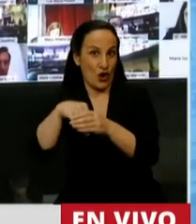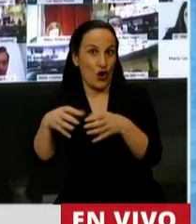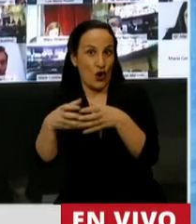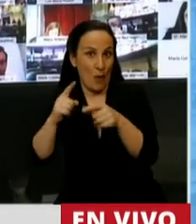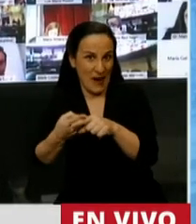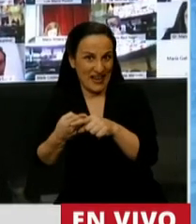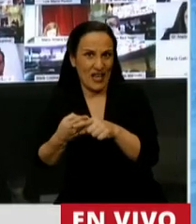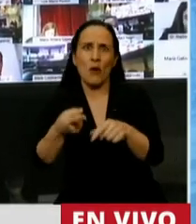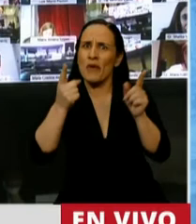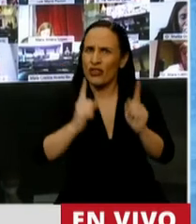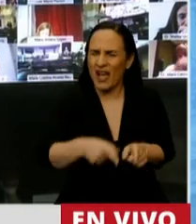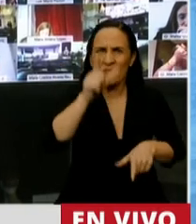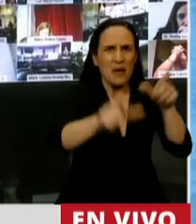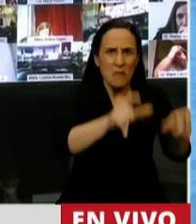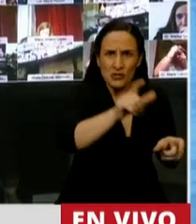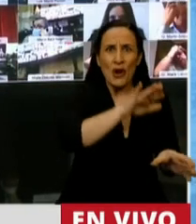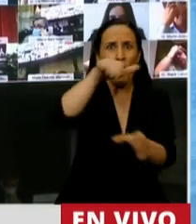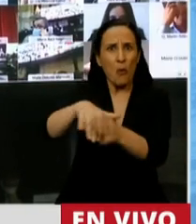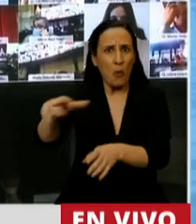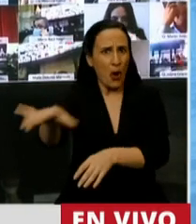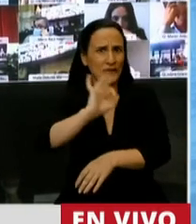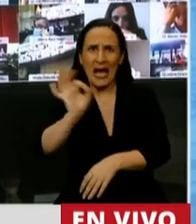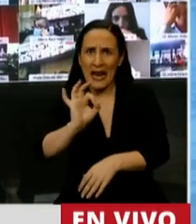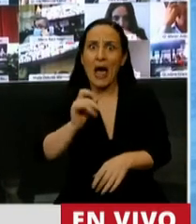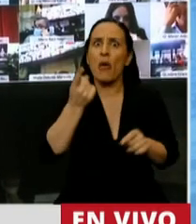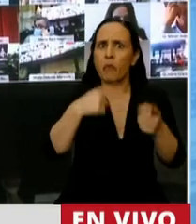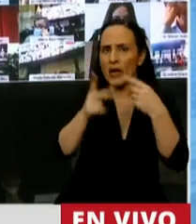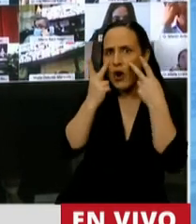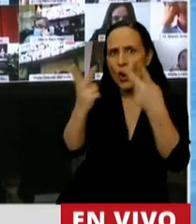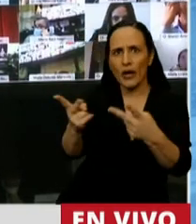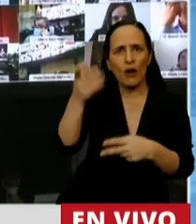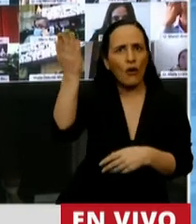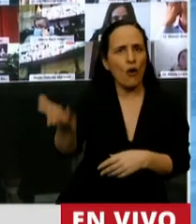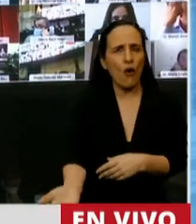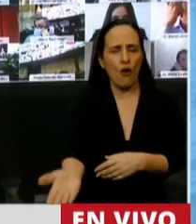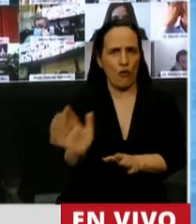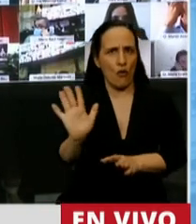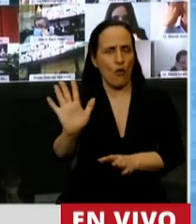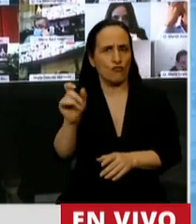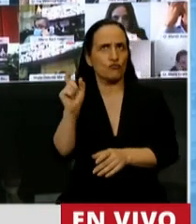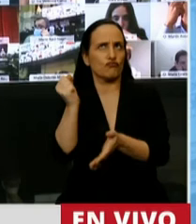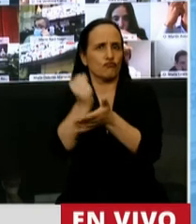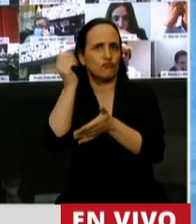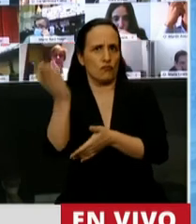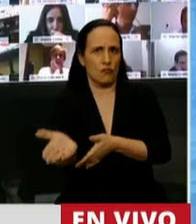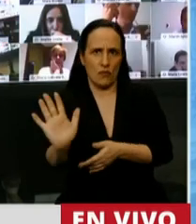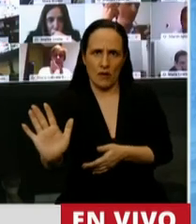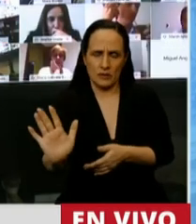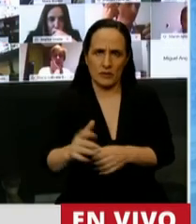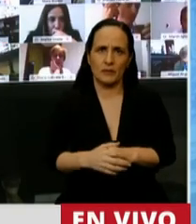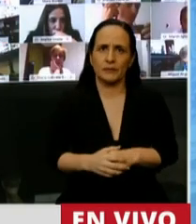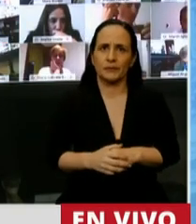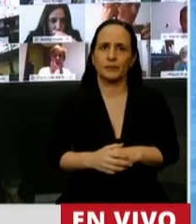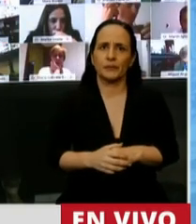miles de ciudadanos que no lo votaron, pero reconocieron su legado. Y el reconocimiento también de